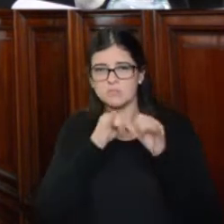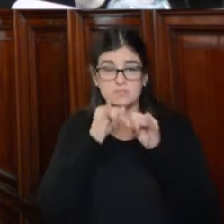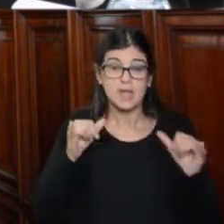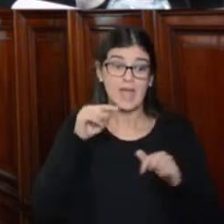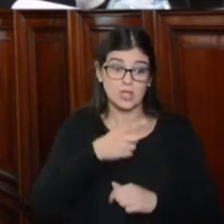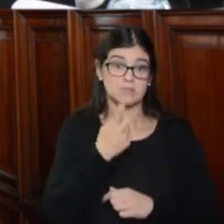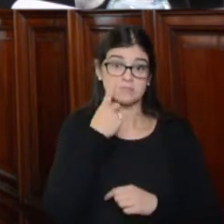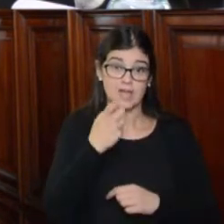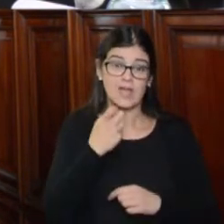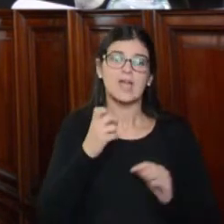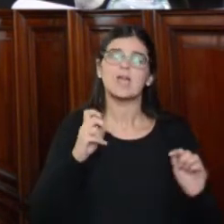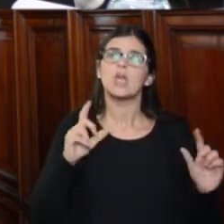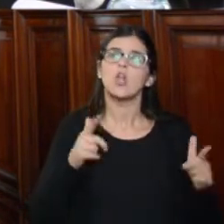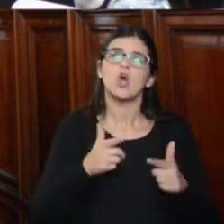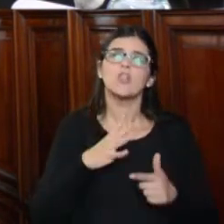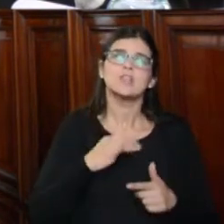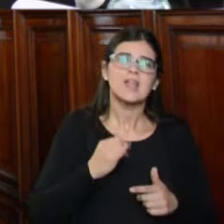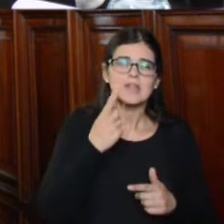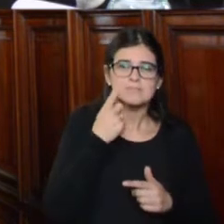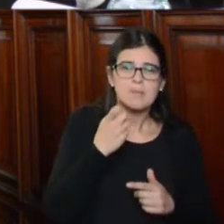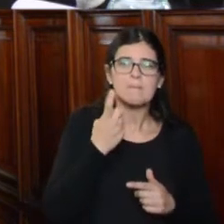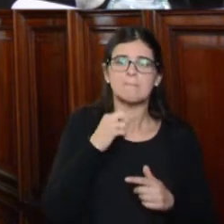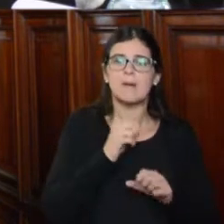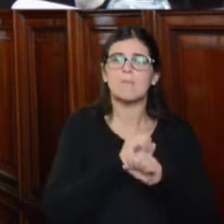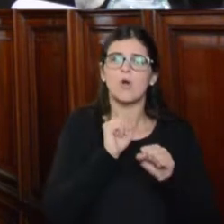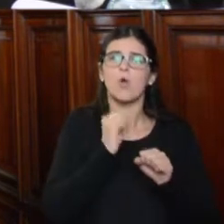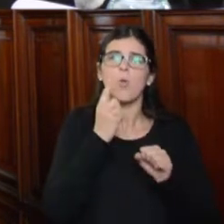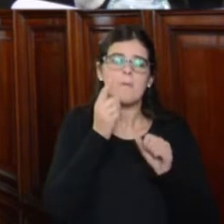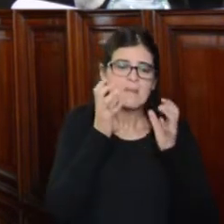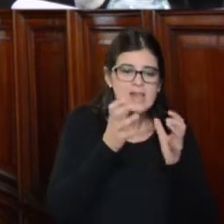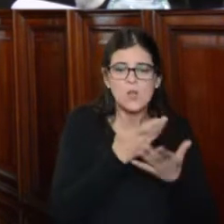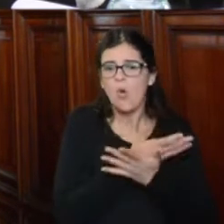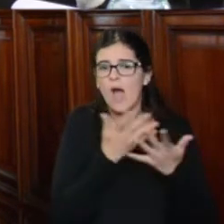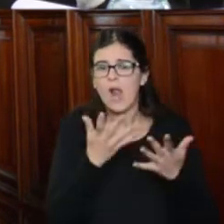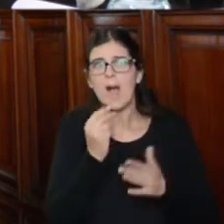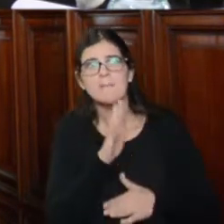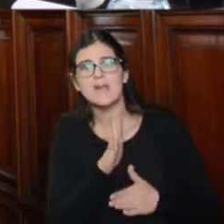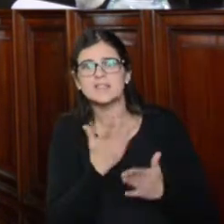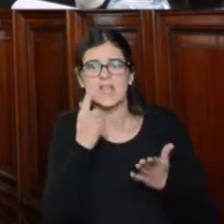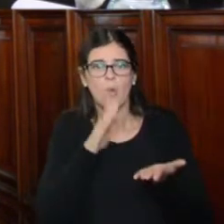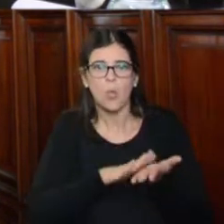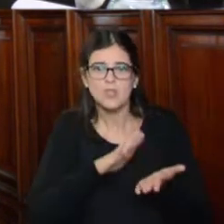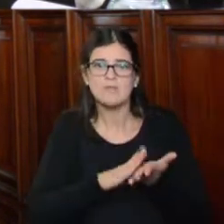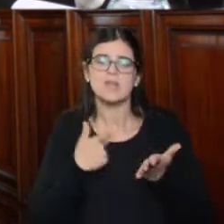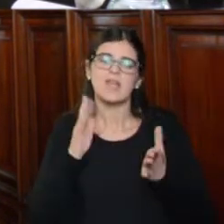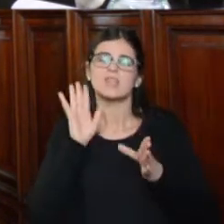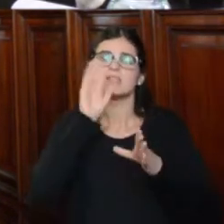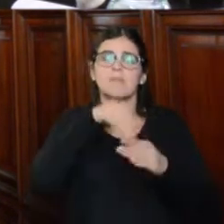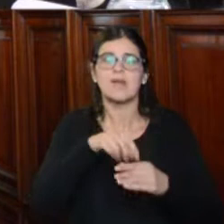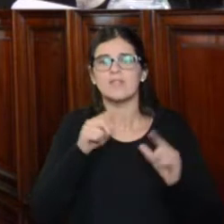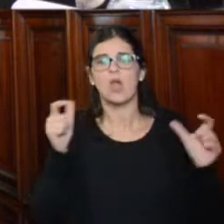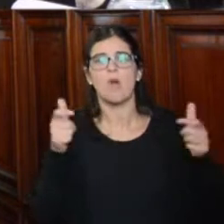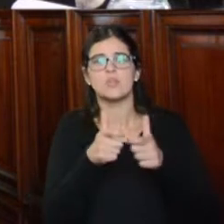que ellas no tienen entidad alguna para constituir un riesgo o amenaza que justifique la intervención de esta